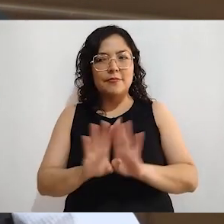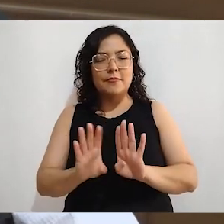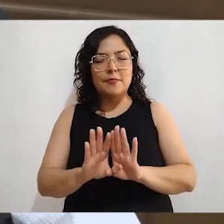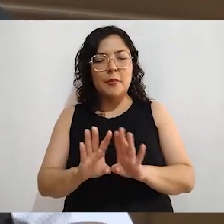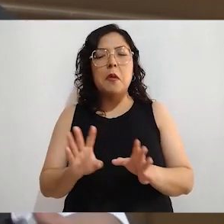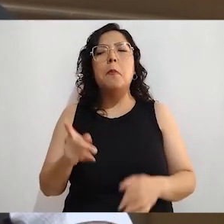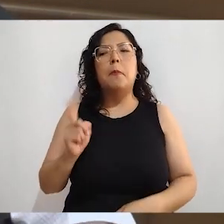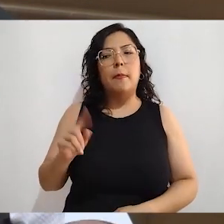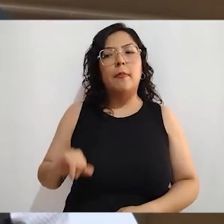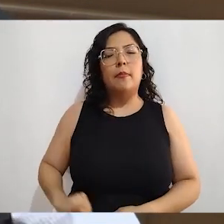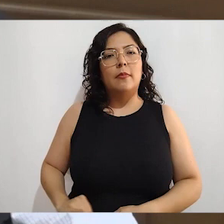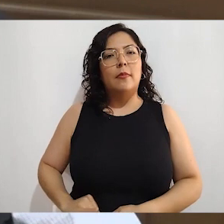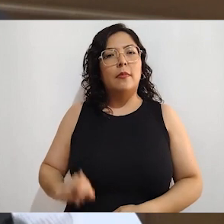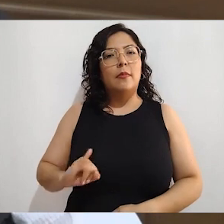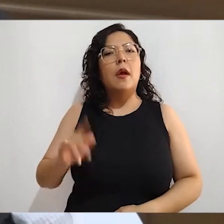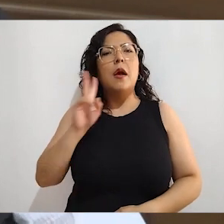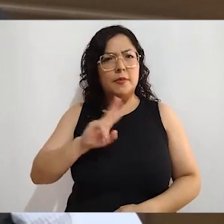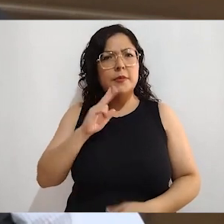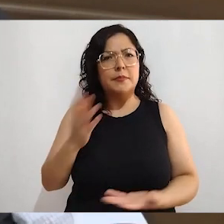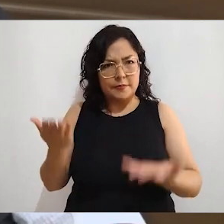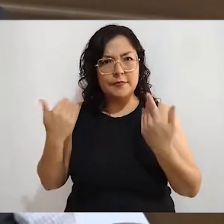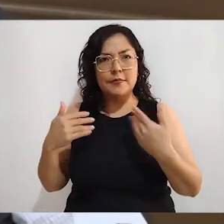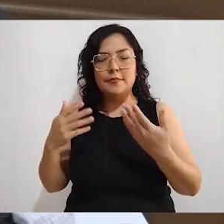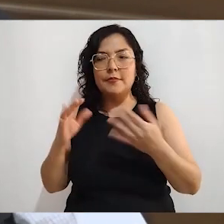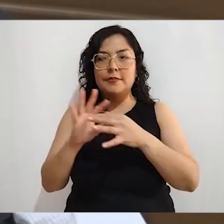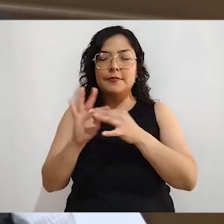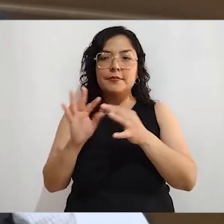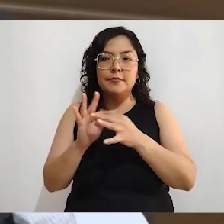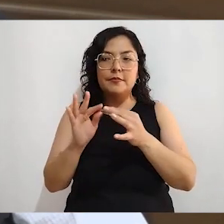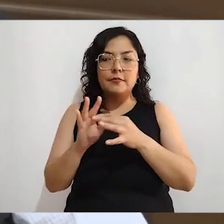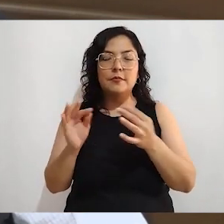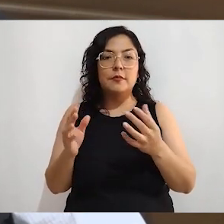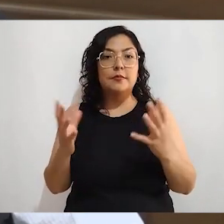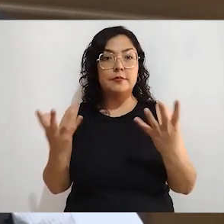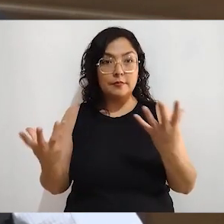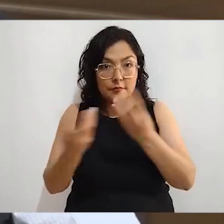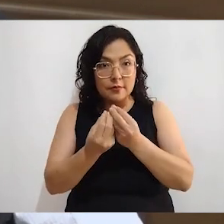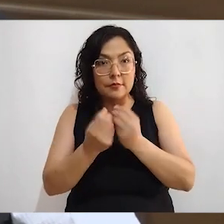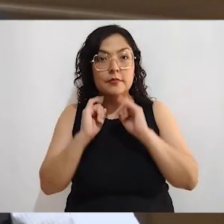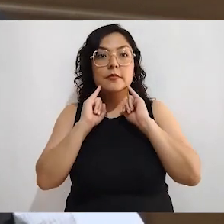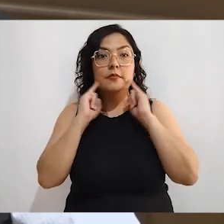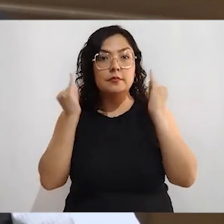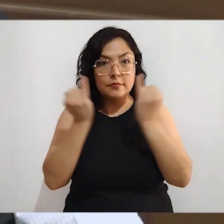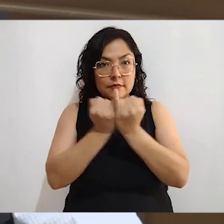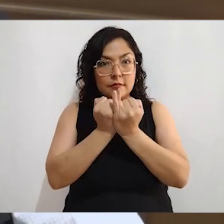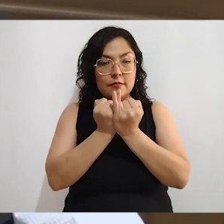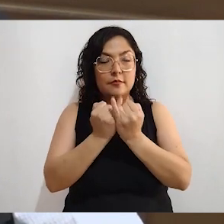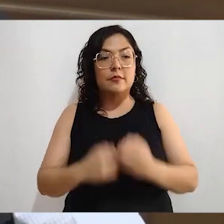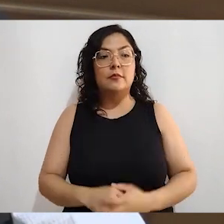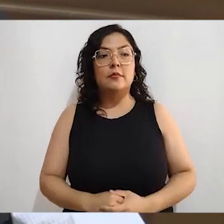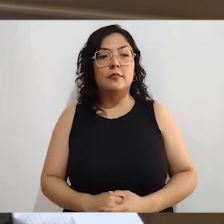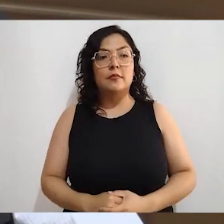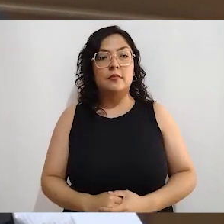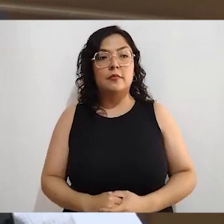manifestó el interés. Yo me reuní con las personas encargadas en particular de aquí,